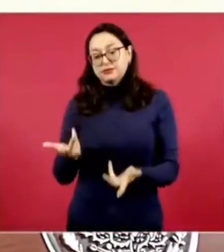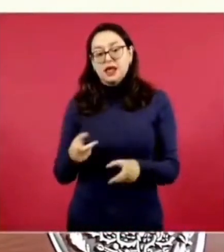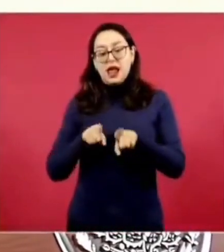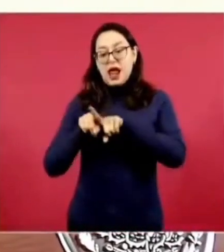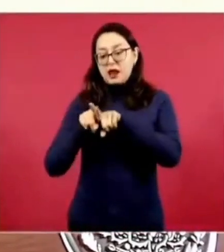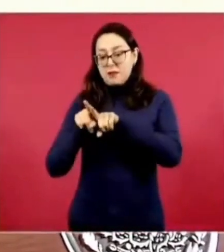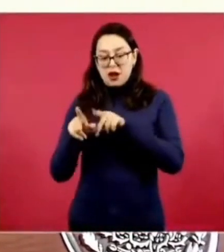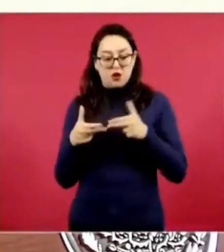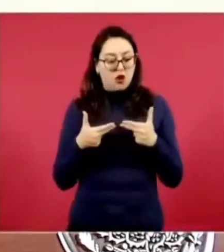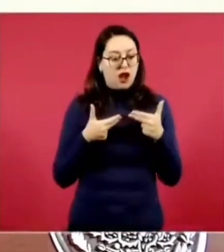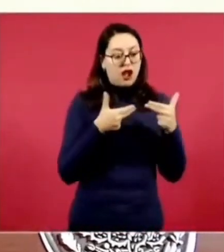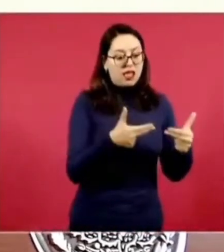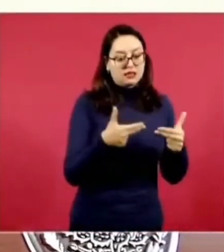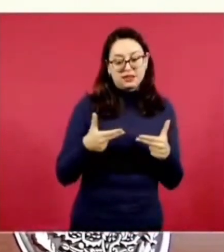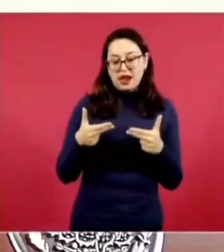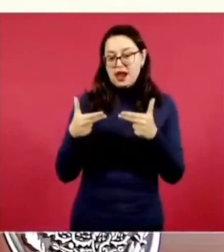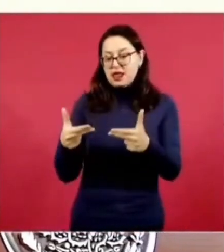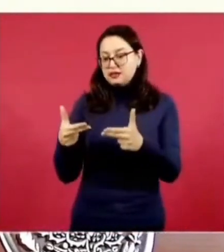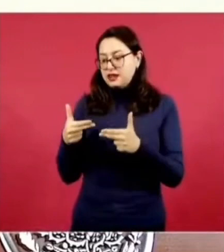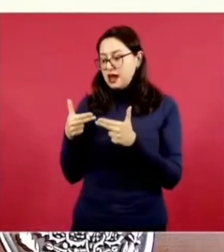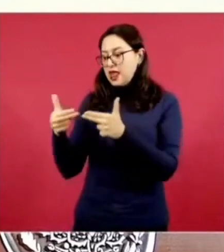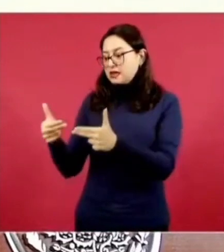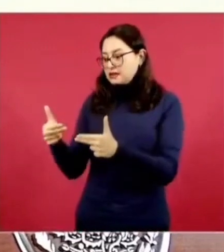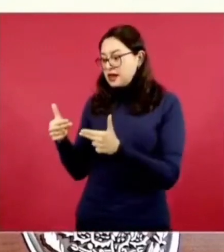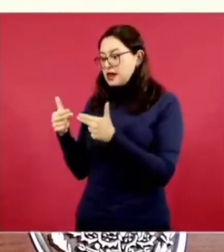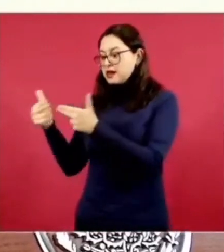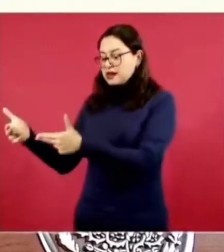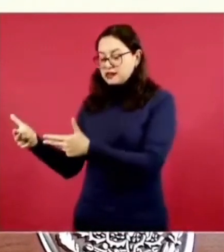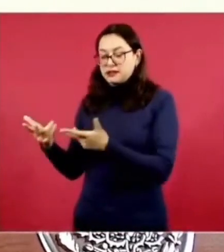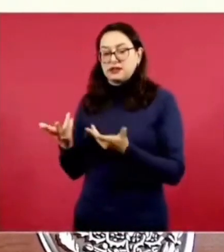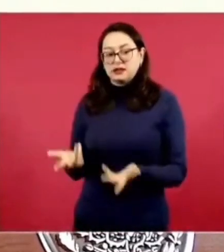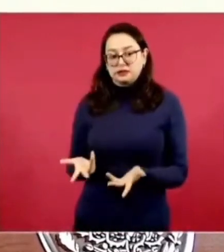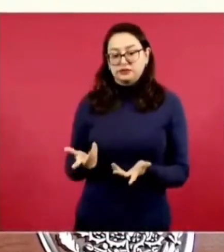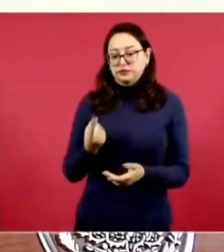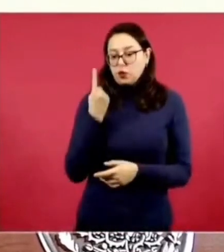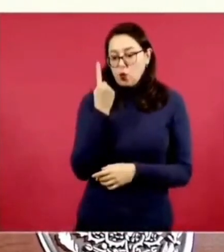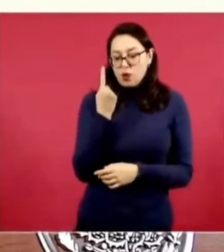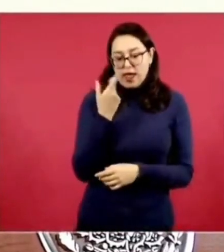una hectárea y yo por ser mayor me tocó la casa